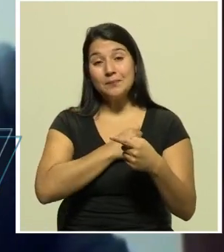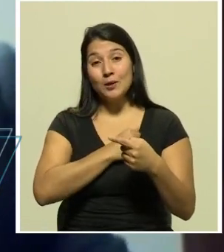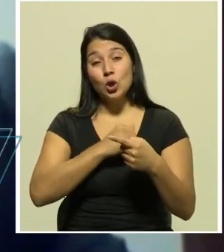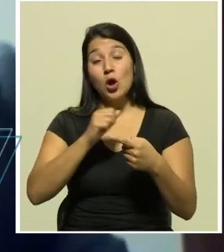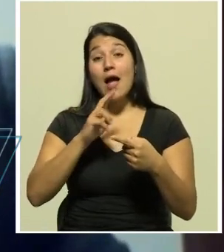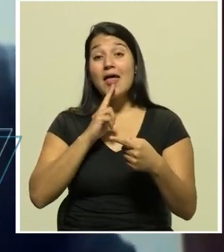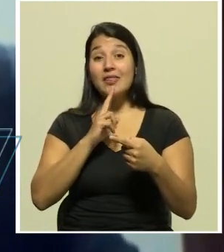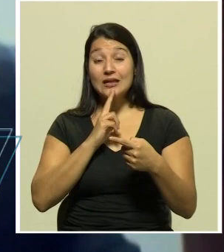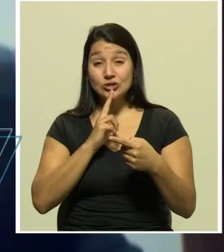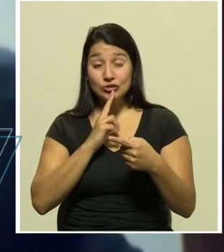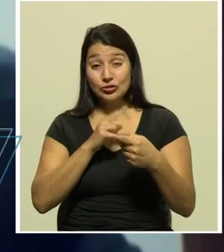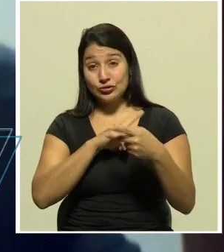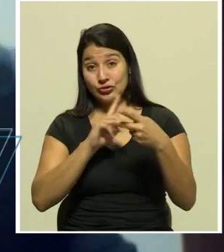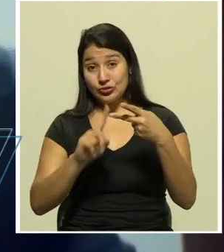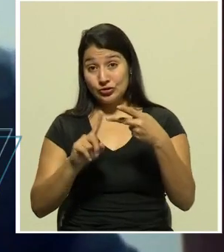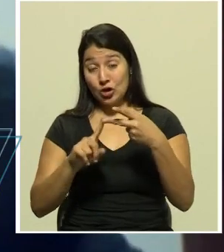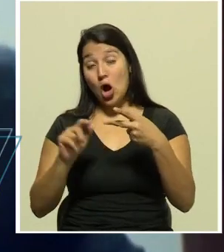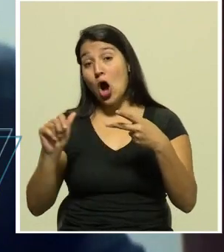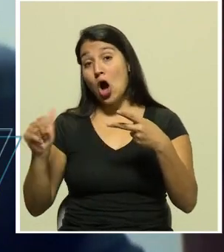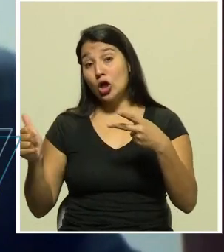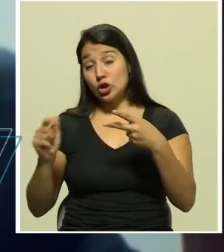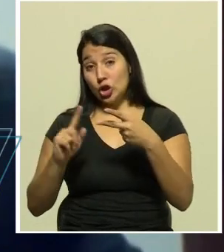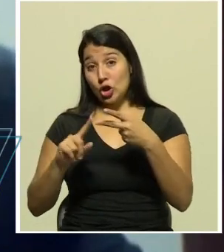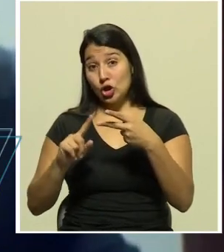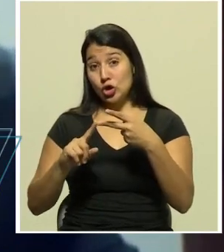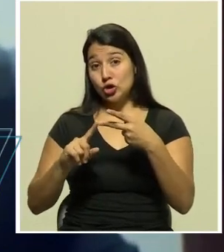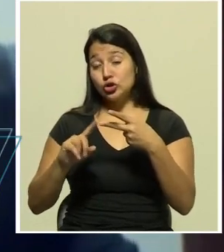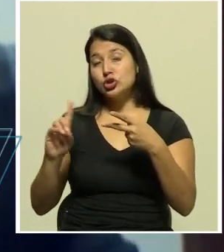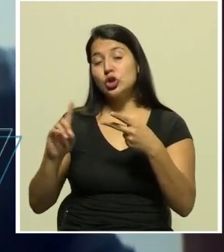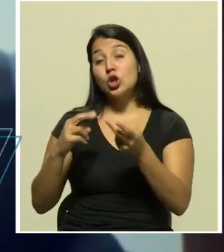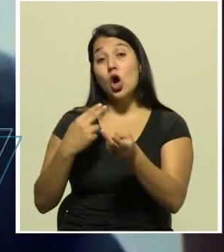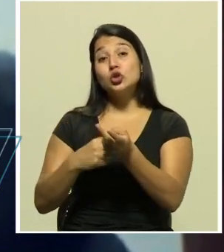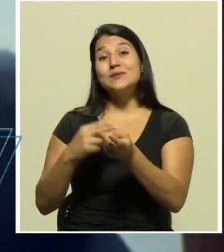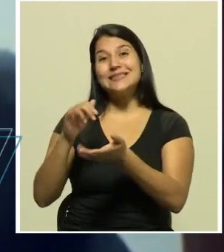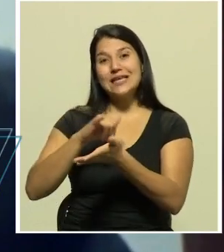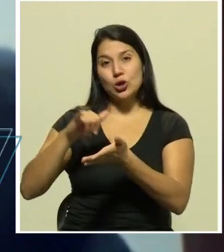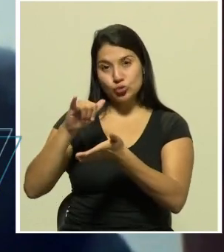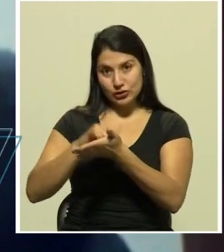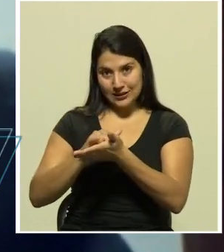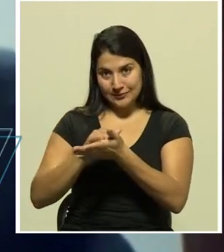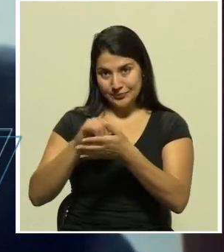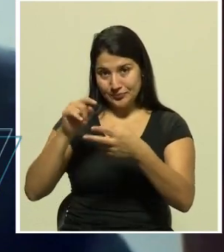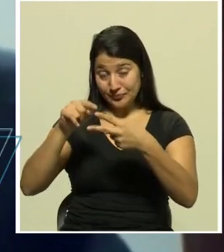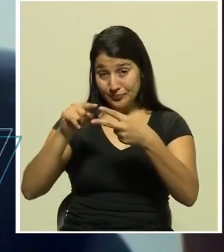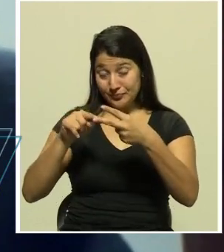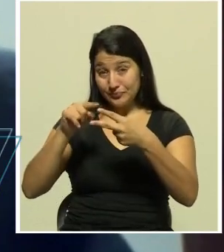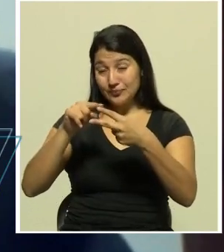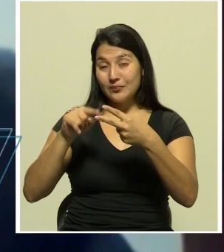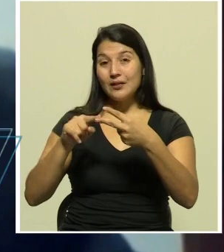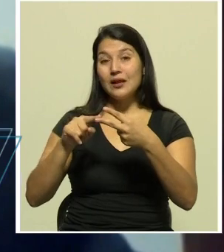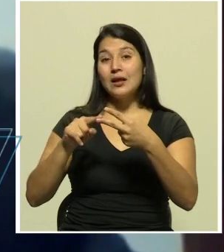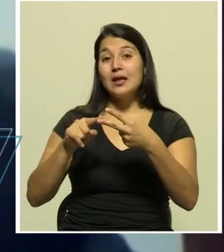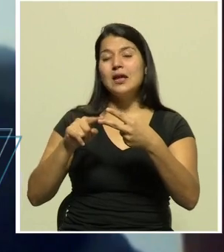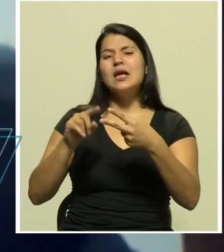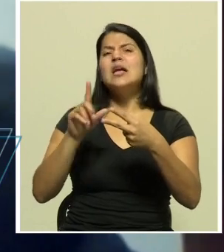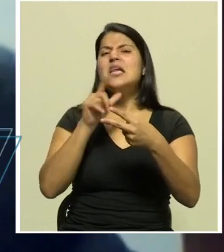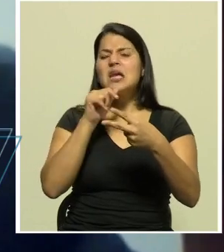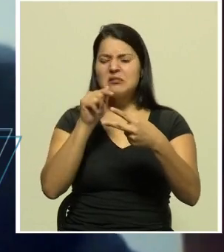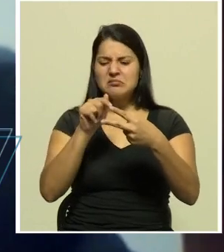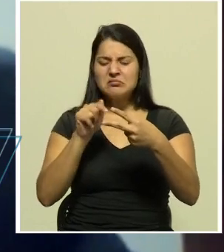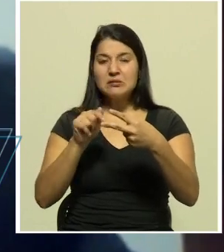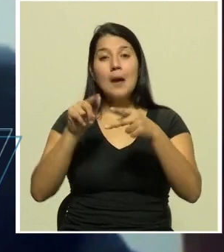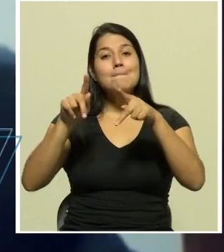Atillo perdón y otro ubicado en el distrito hospital en San José son para personas de la calle han